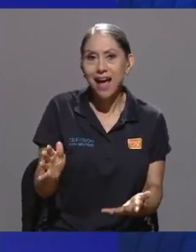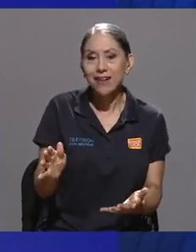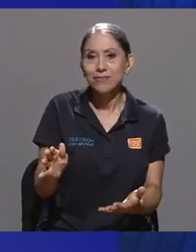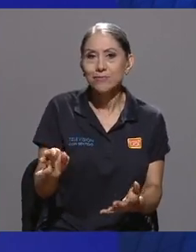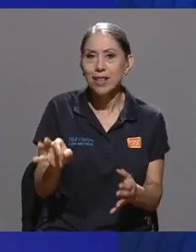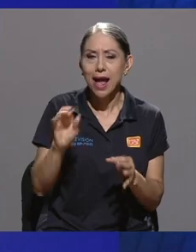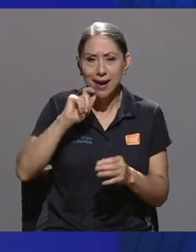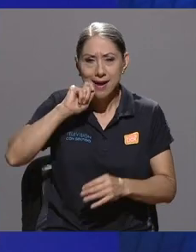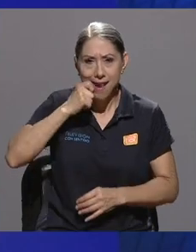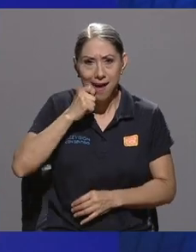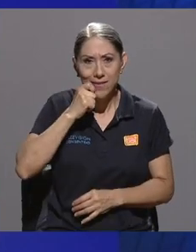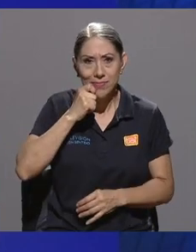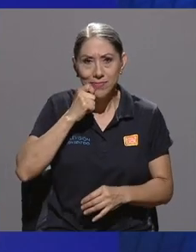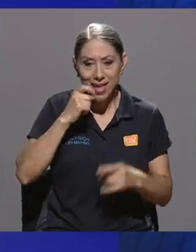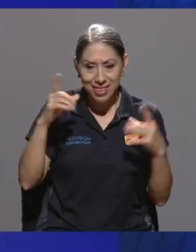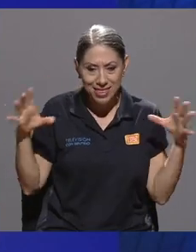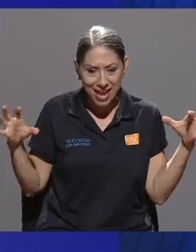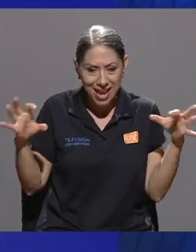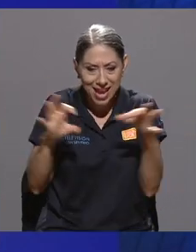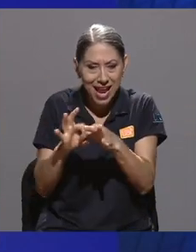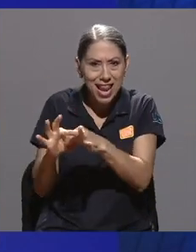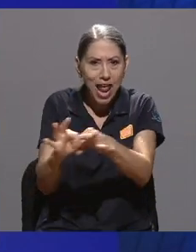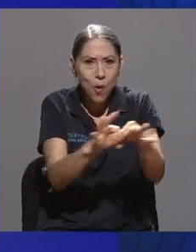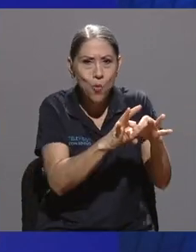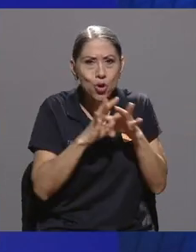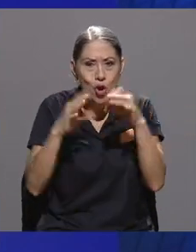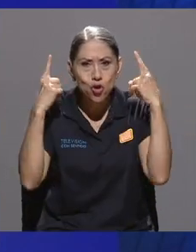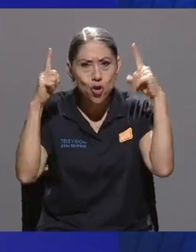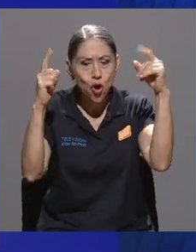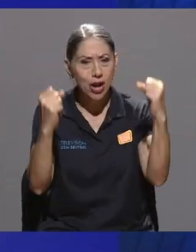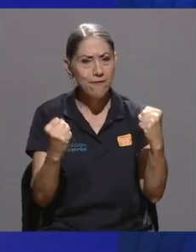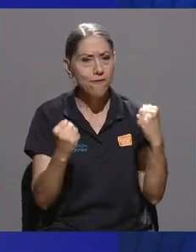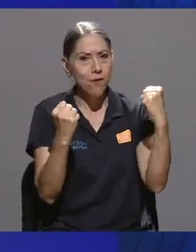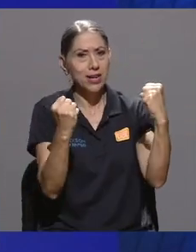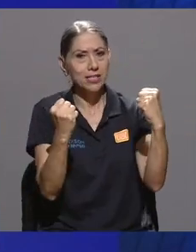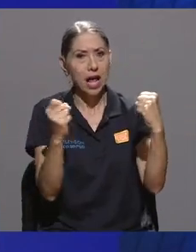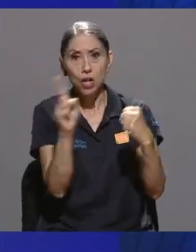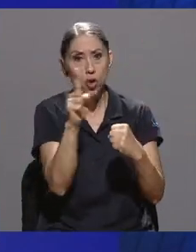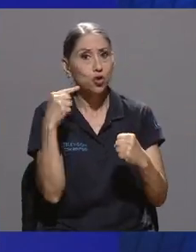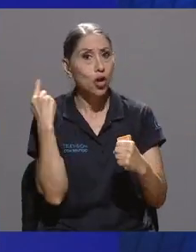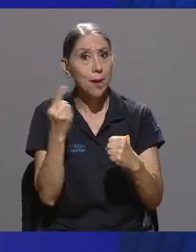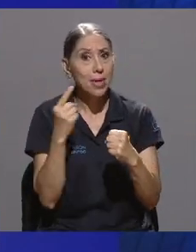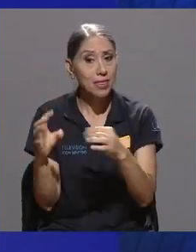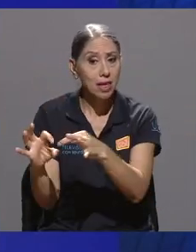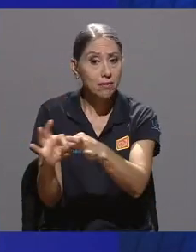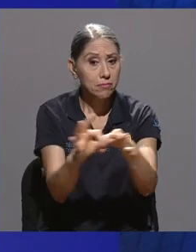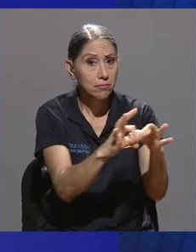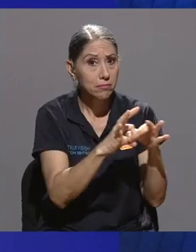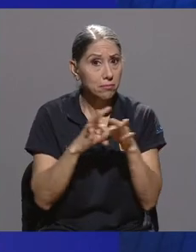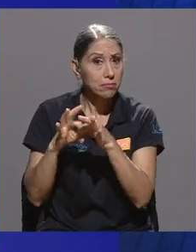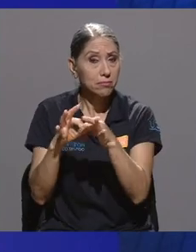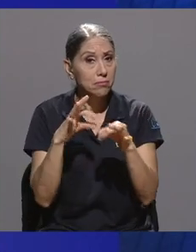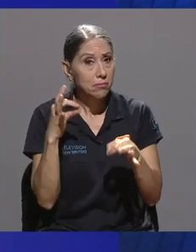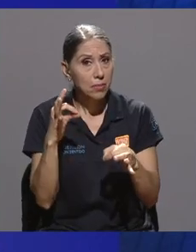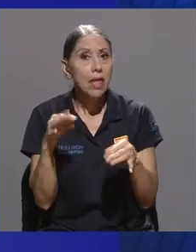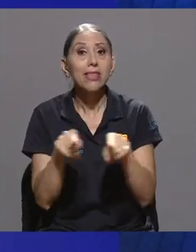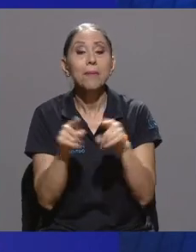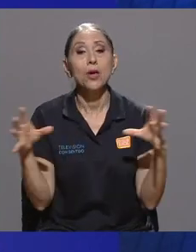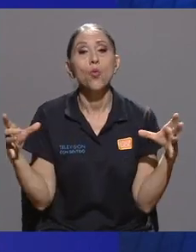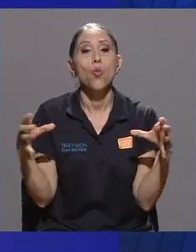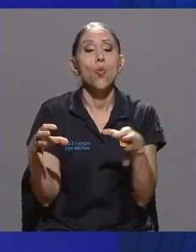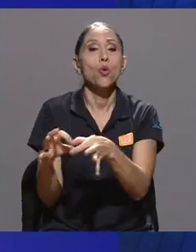que la unión logra una fuerza, no solo de la unión de directoras, también tenemos la unión de asociaciones de